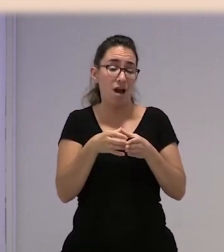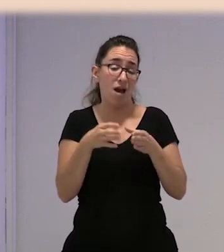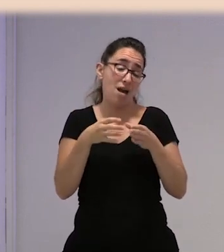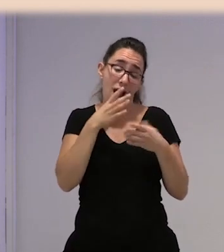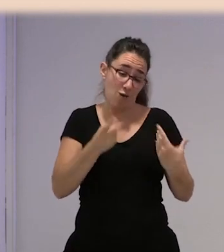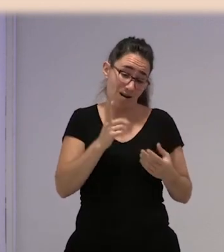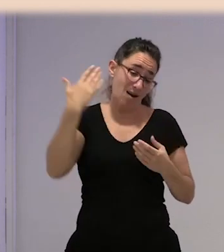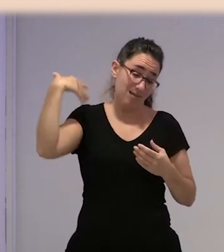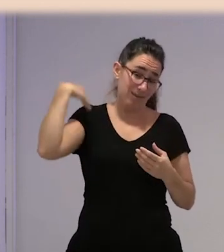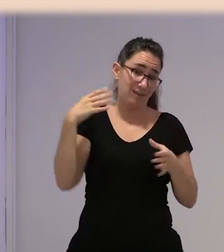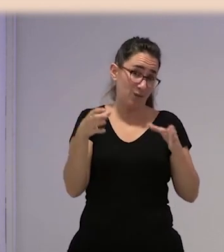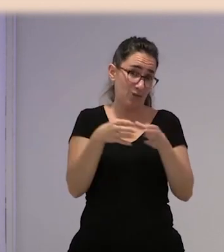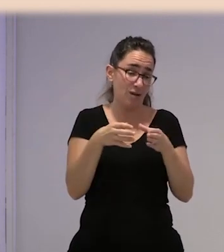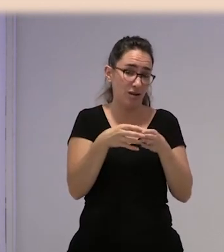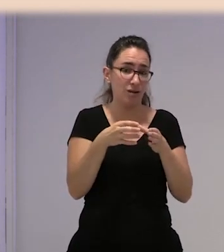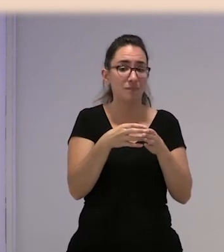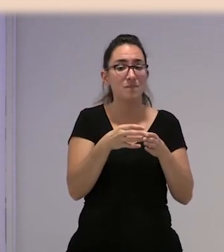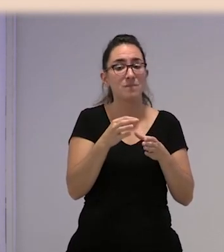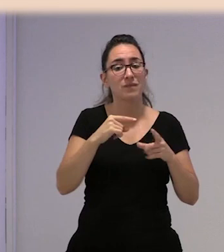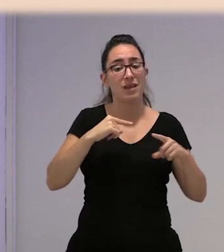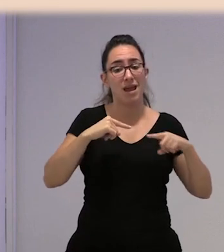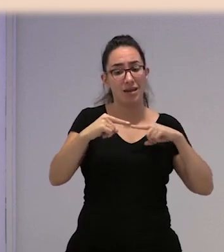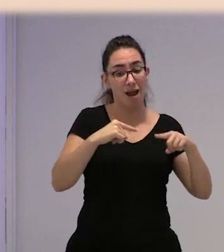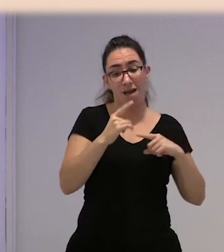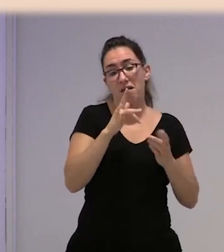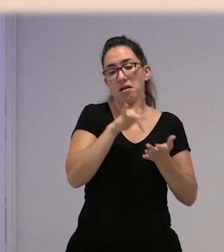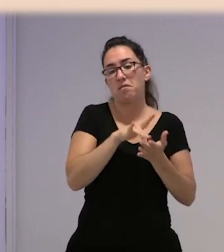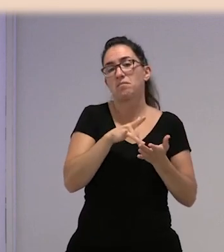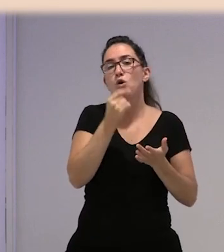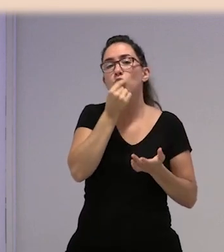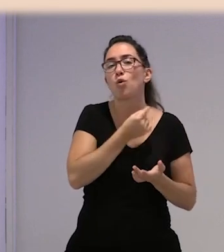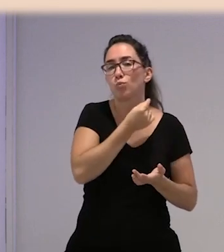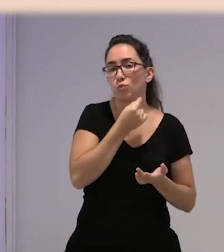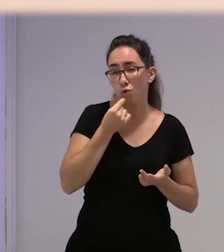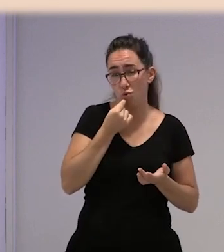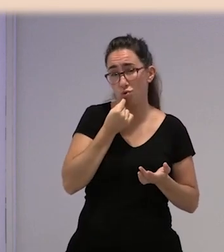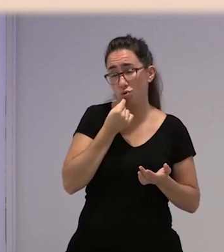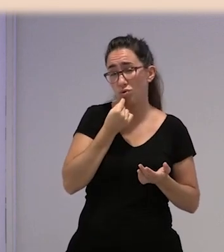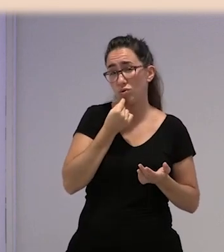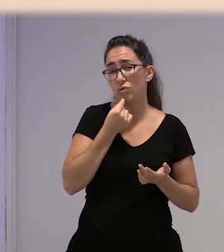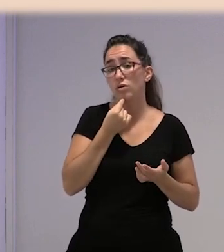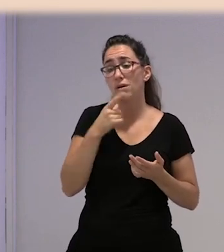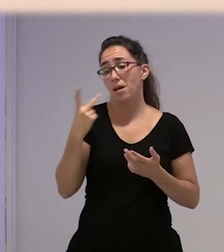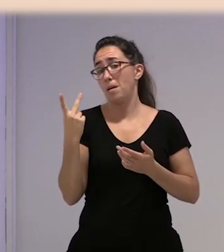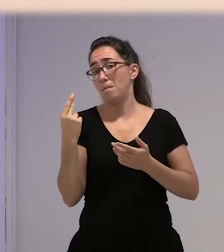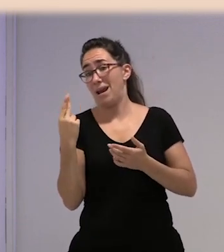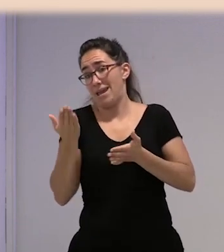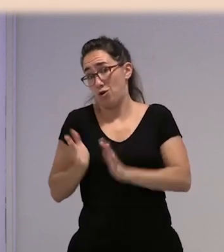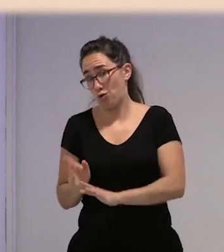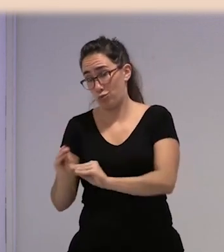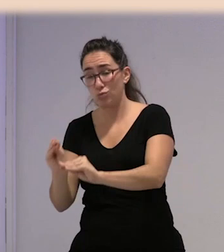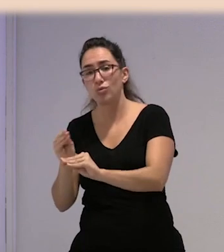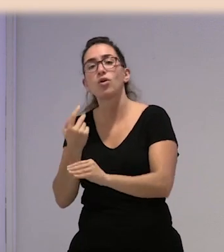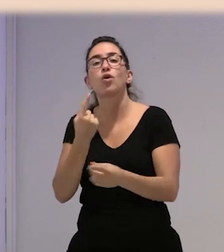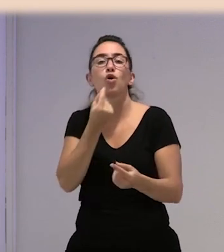cuadrilla. Bueno, la encargada tuvo una fiesta, una comunión del hijo de su pareja, en una